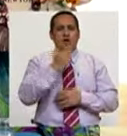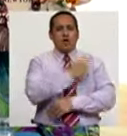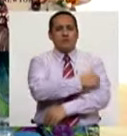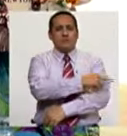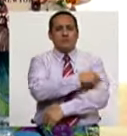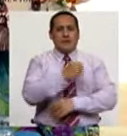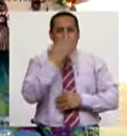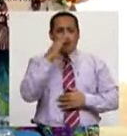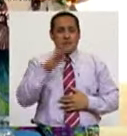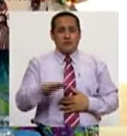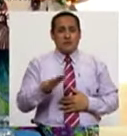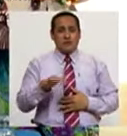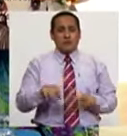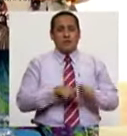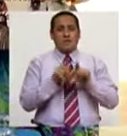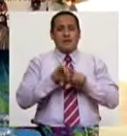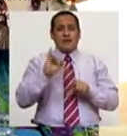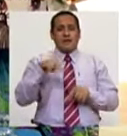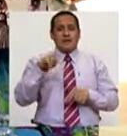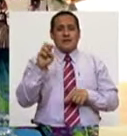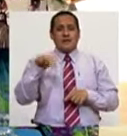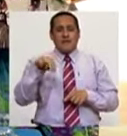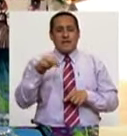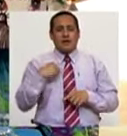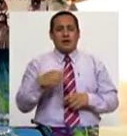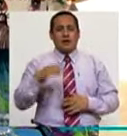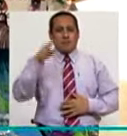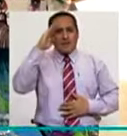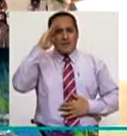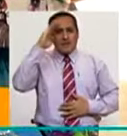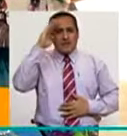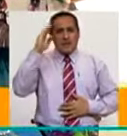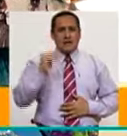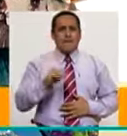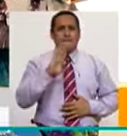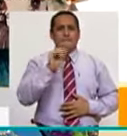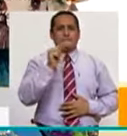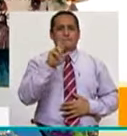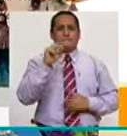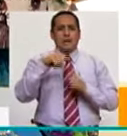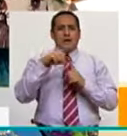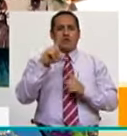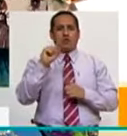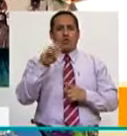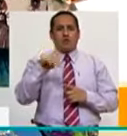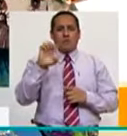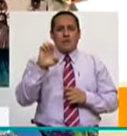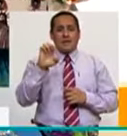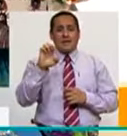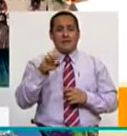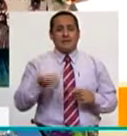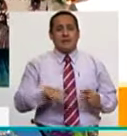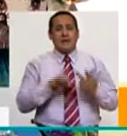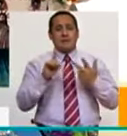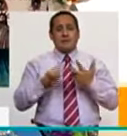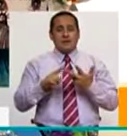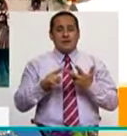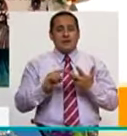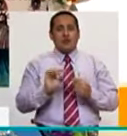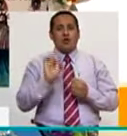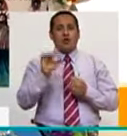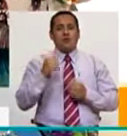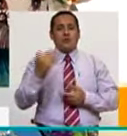hospital del niño. Hemos ido al INEN, al hospital militar, a Bartolomé. A la Universidad del Verguez también,